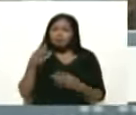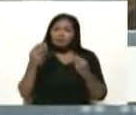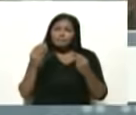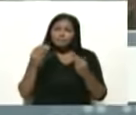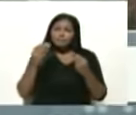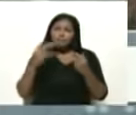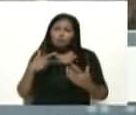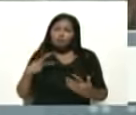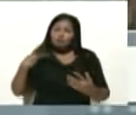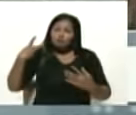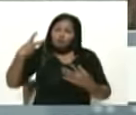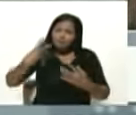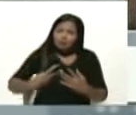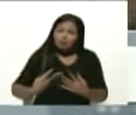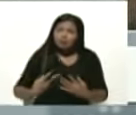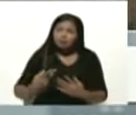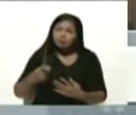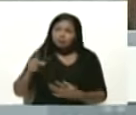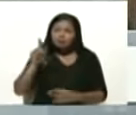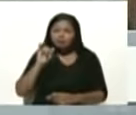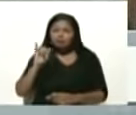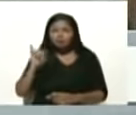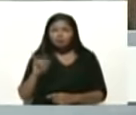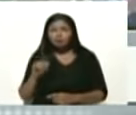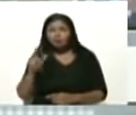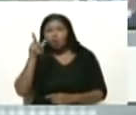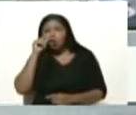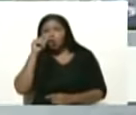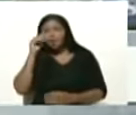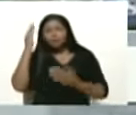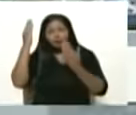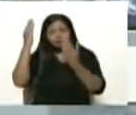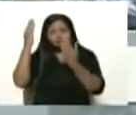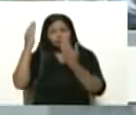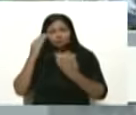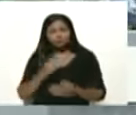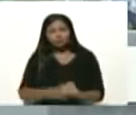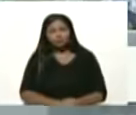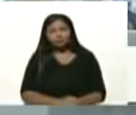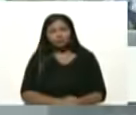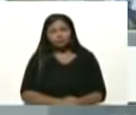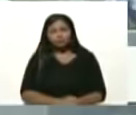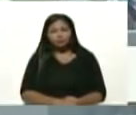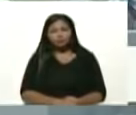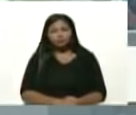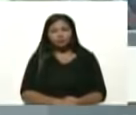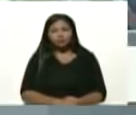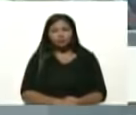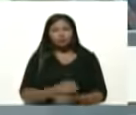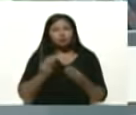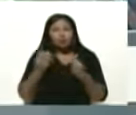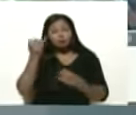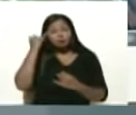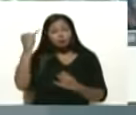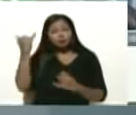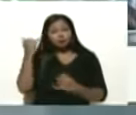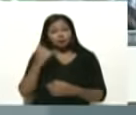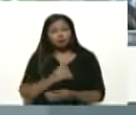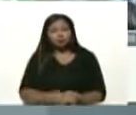valiente y temerario el chino Can muy inteligente